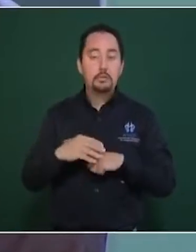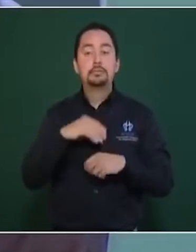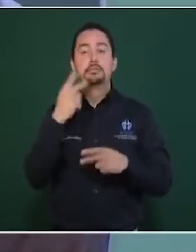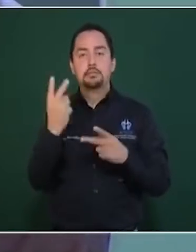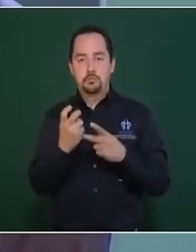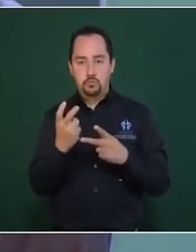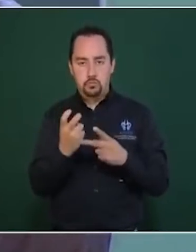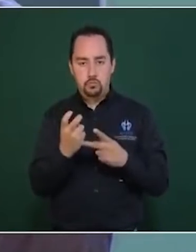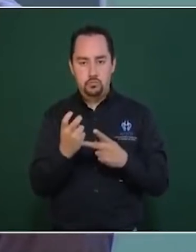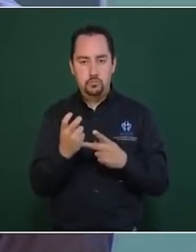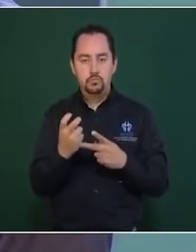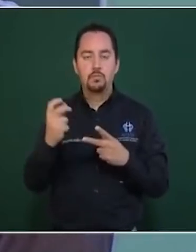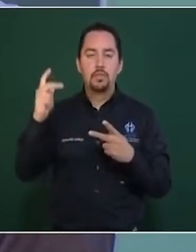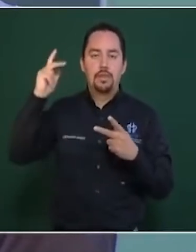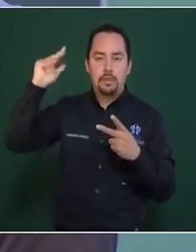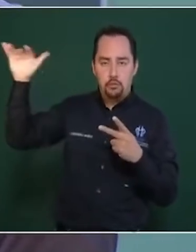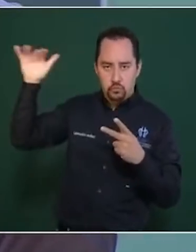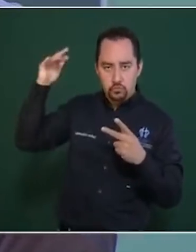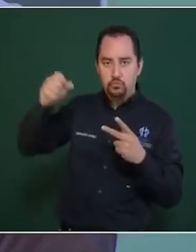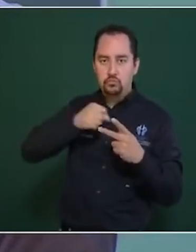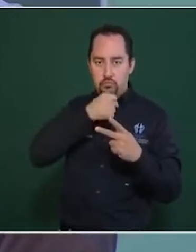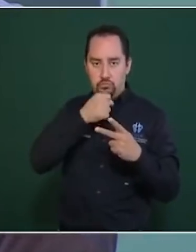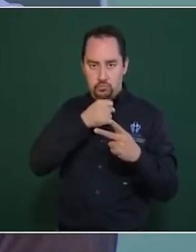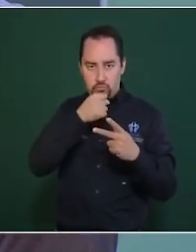Segundo, adultos mayores.